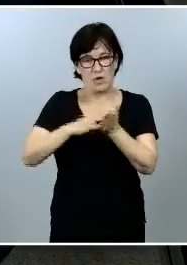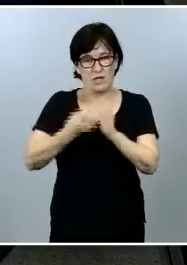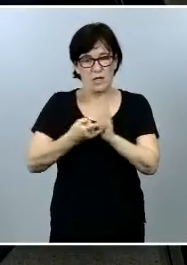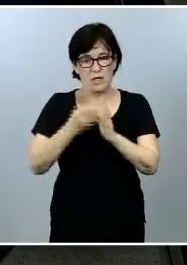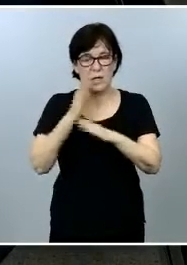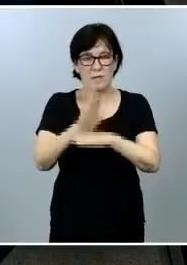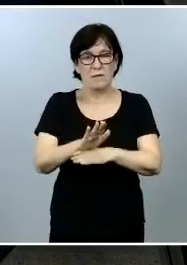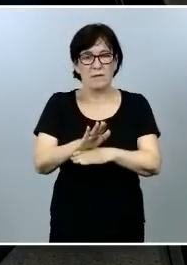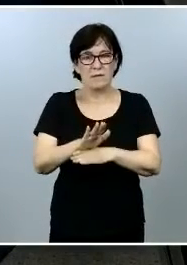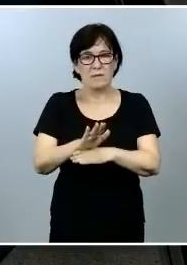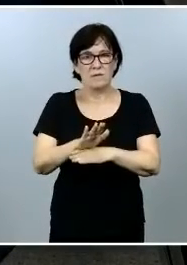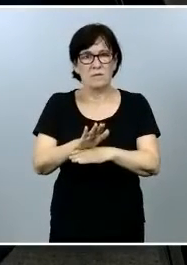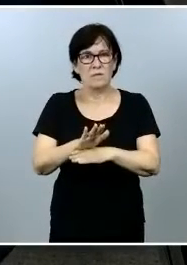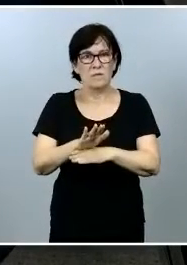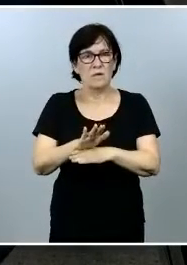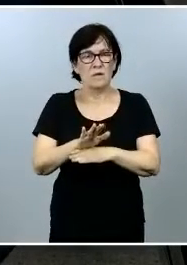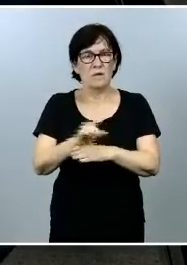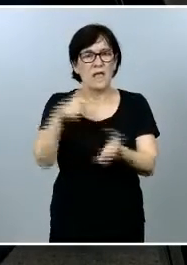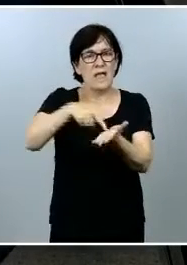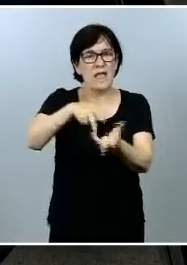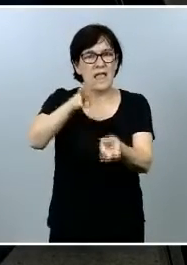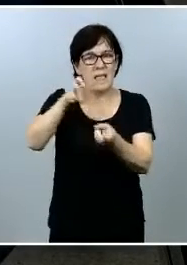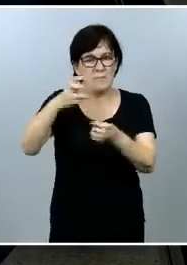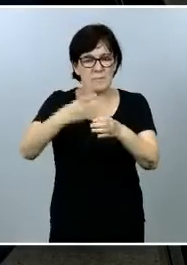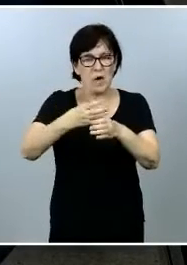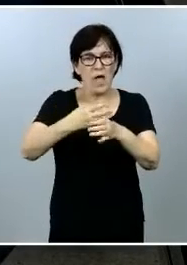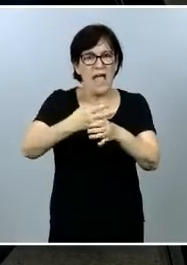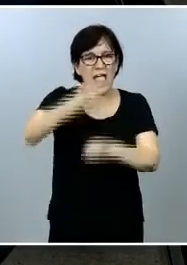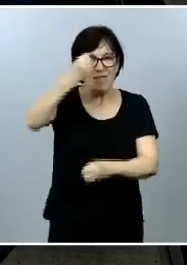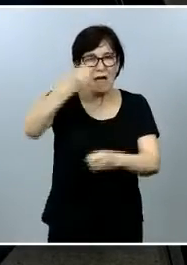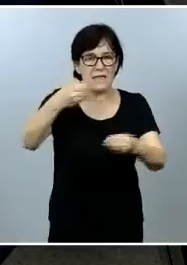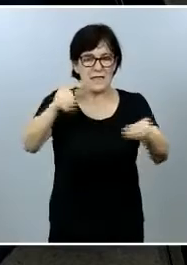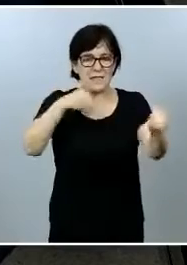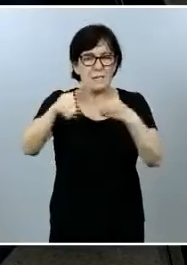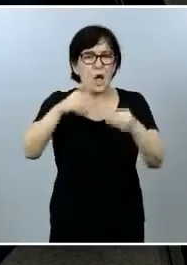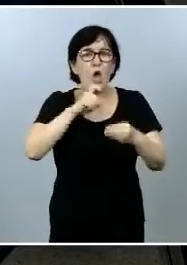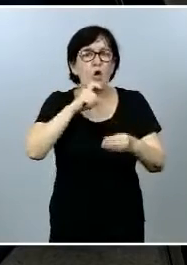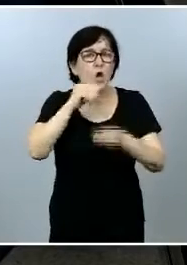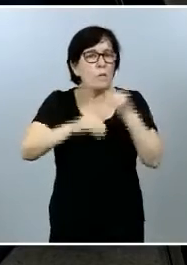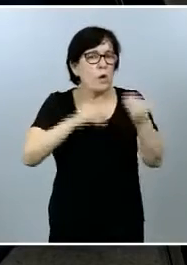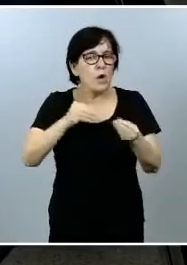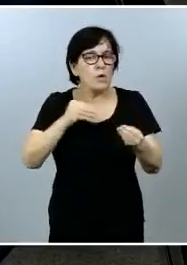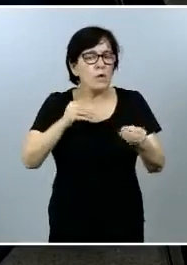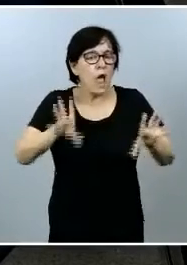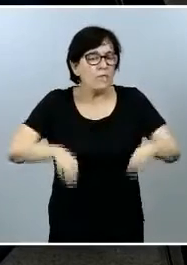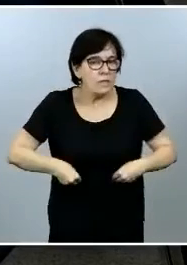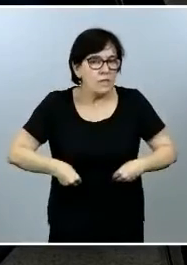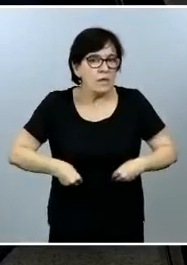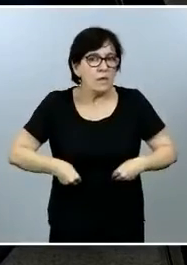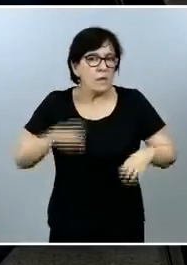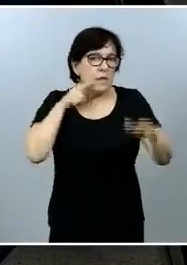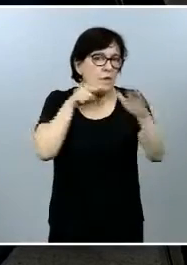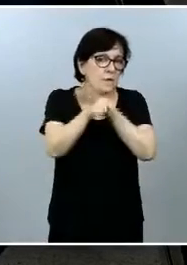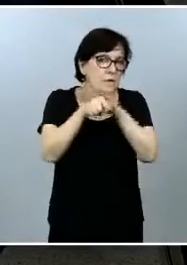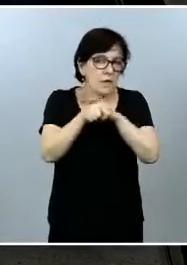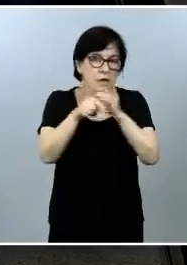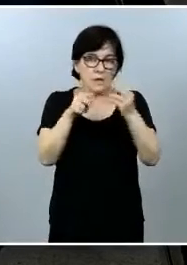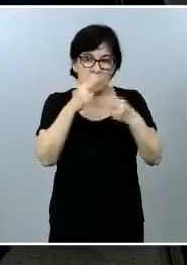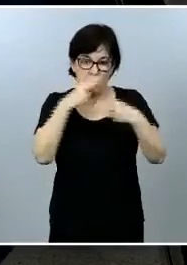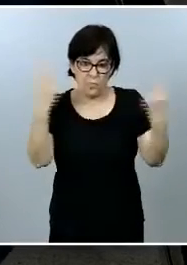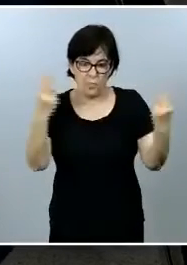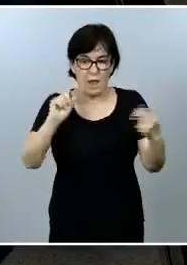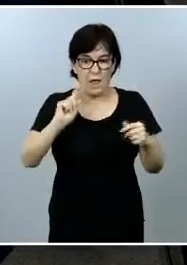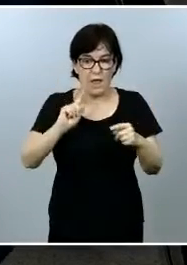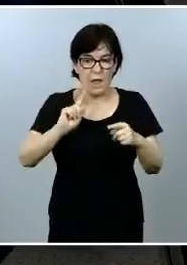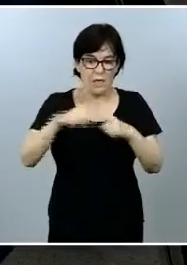del nuevo impuesto para los envases de plástico cómo prevé que sea esa aceptación tanto en el trámite público ahora como después en